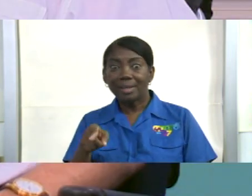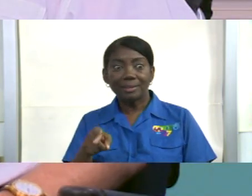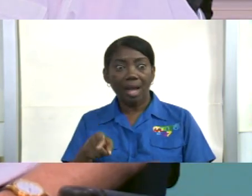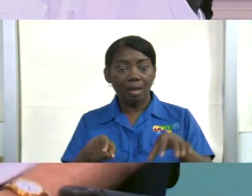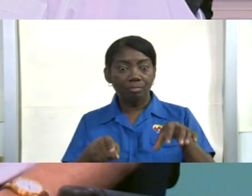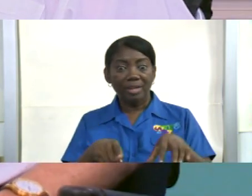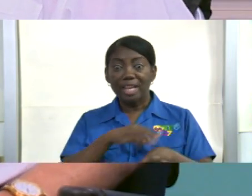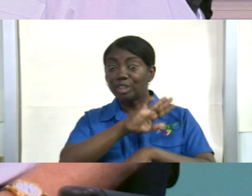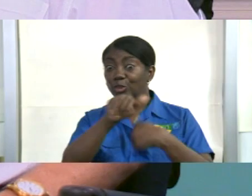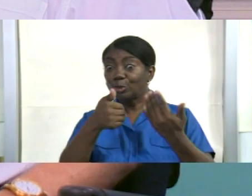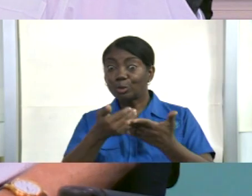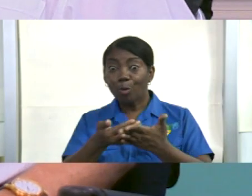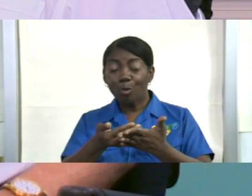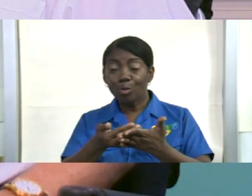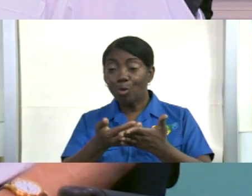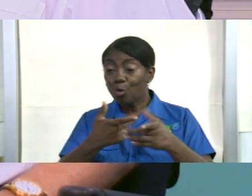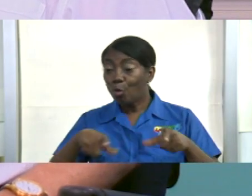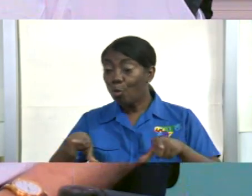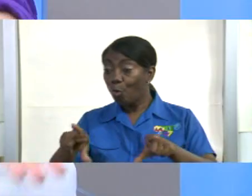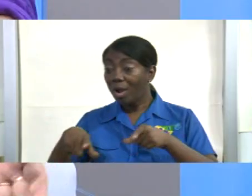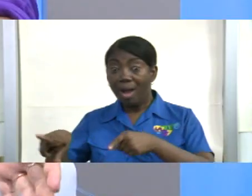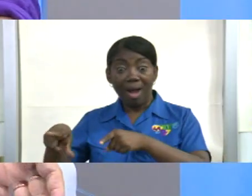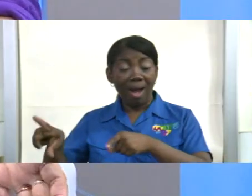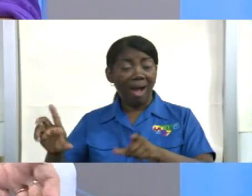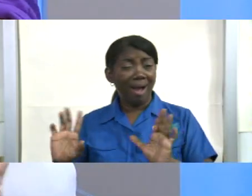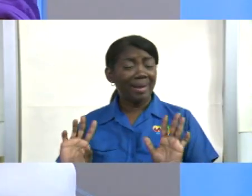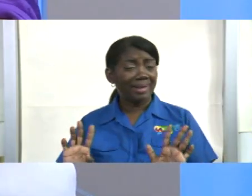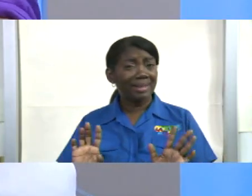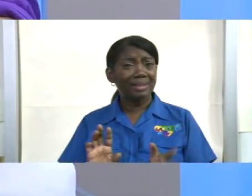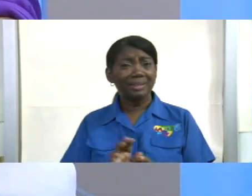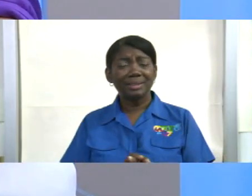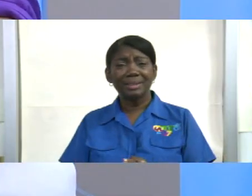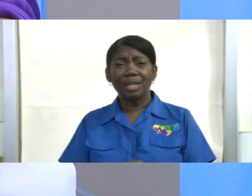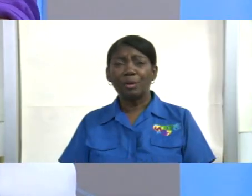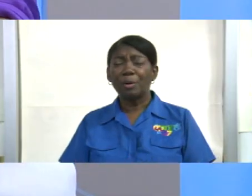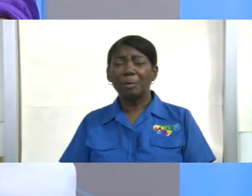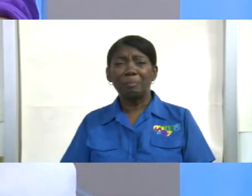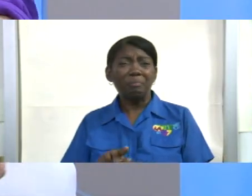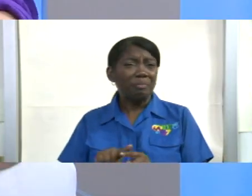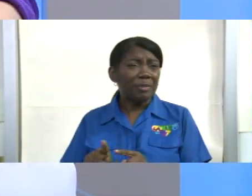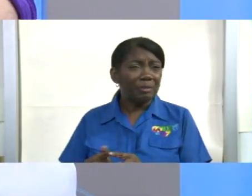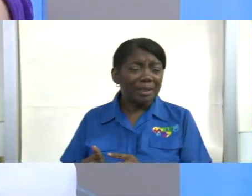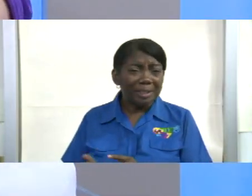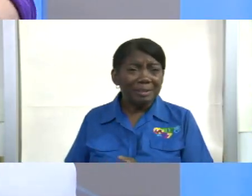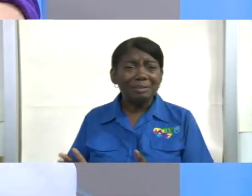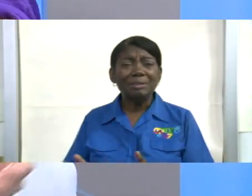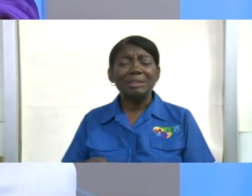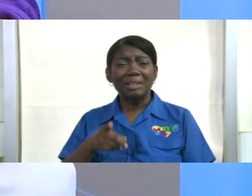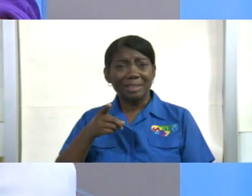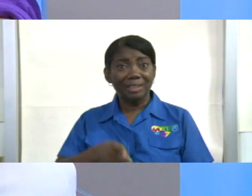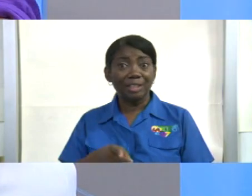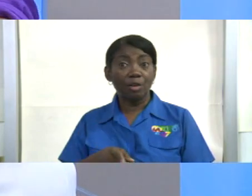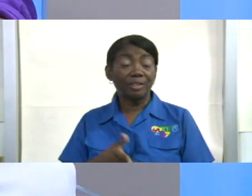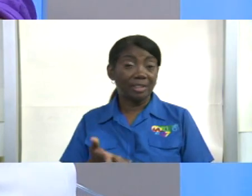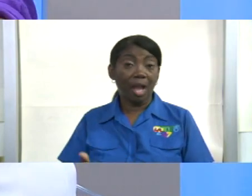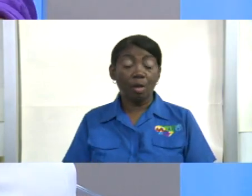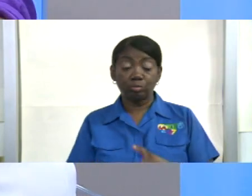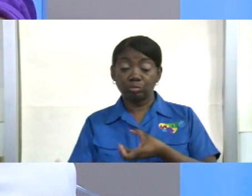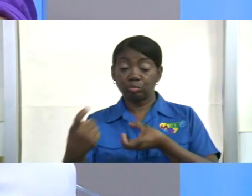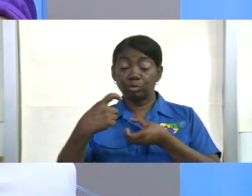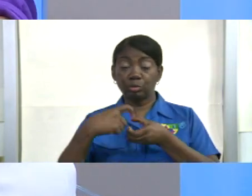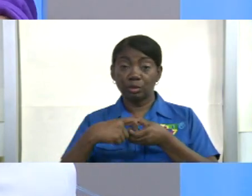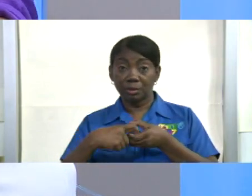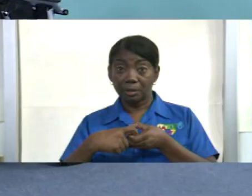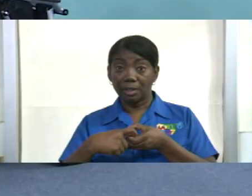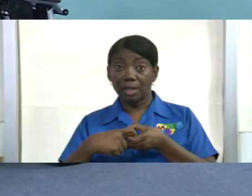los ámbitos también como decimos un poco de decisión ya usted forma parte de la conferencia